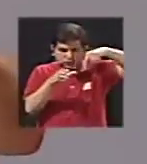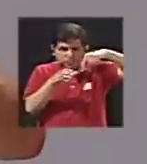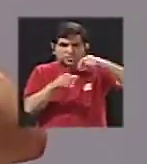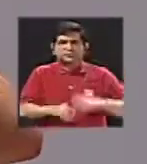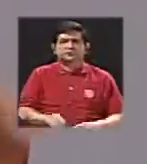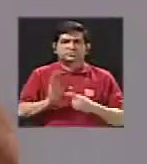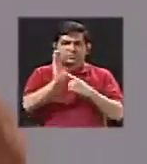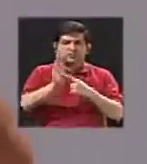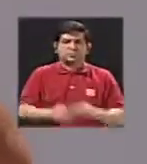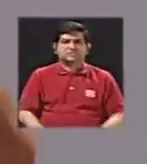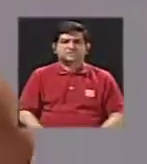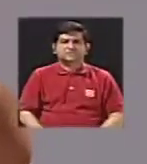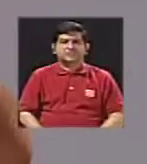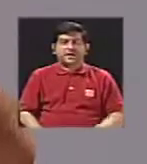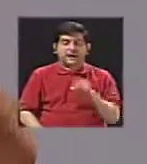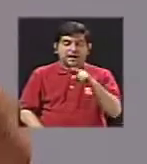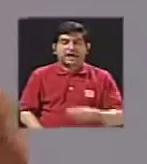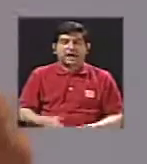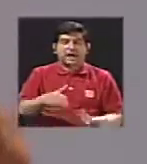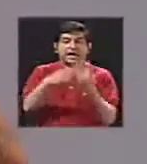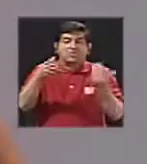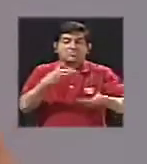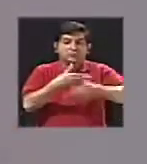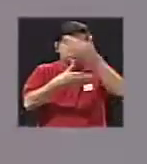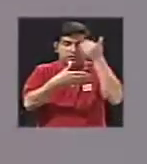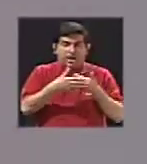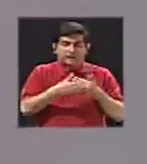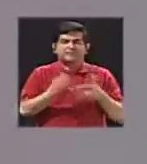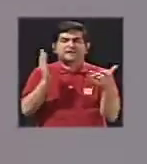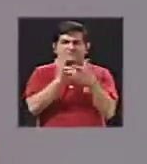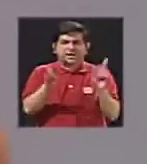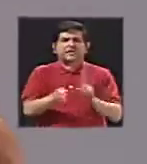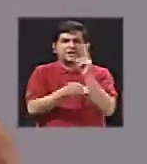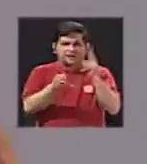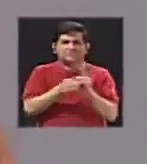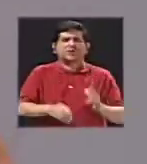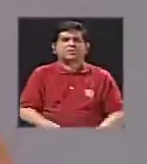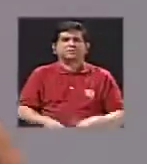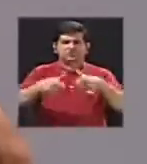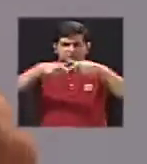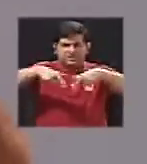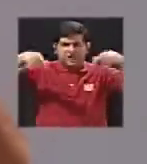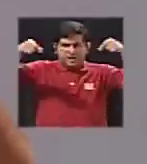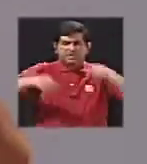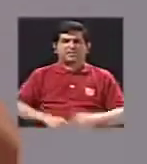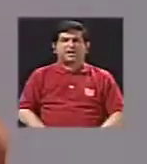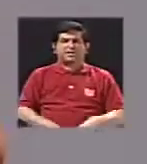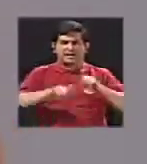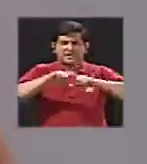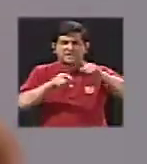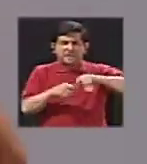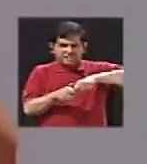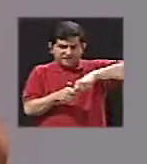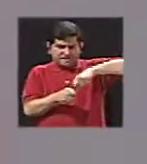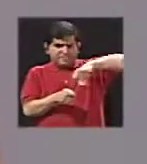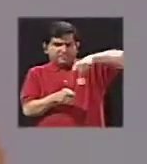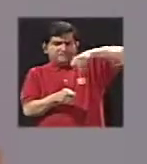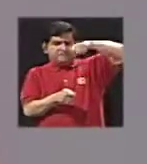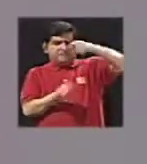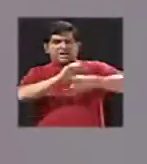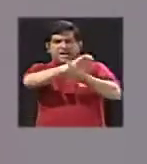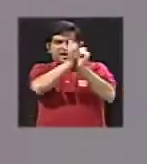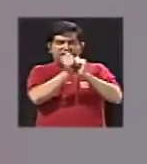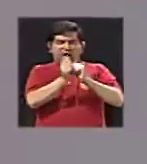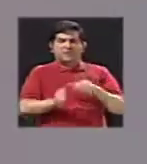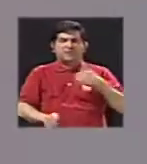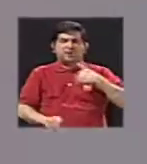hay una erupción previa al volcán es una técnica que se usa mucho en Japón que es la elevación o los cambios